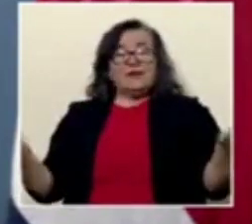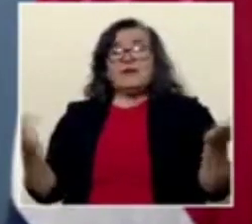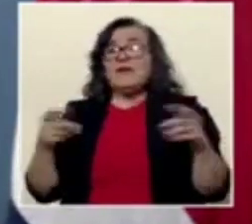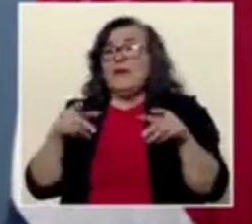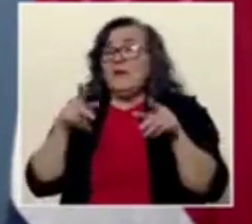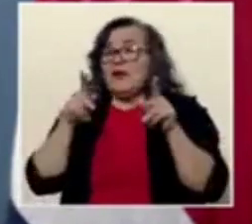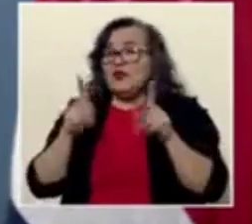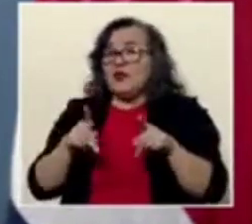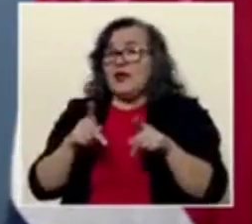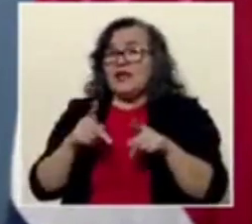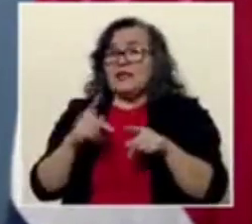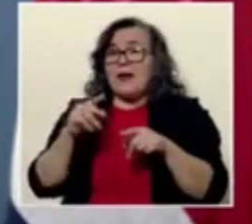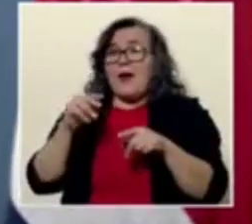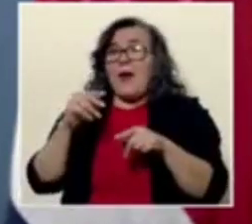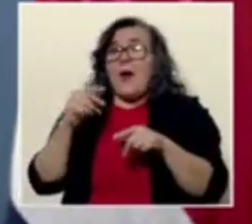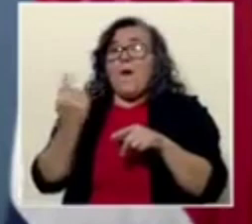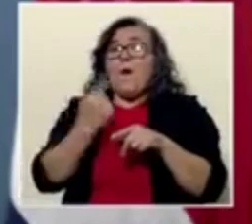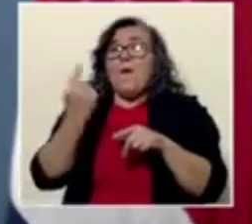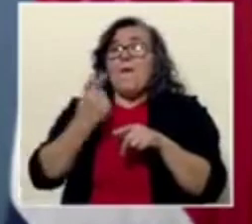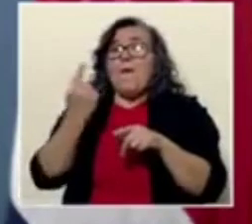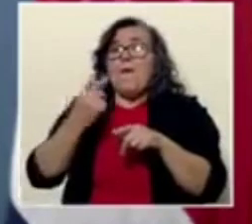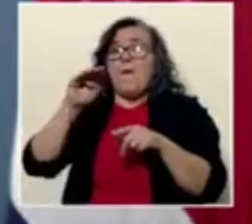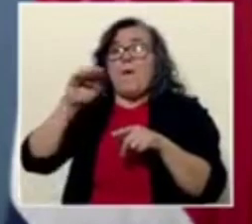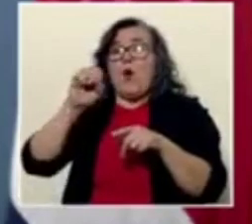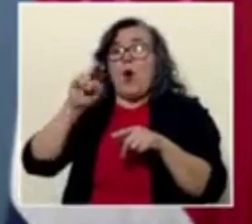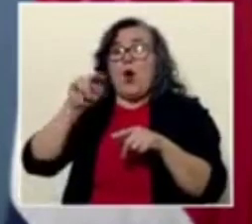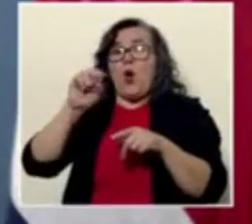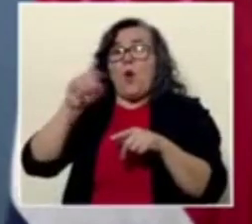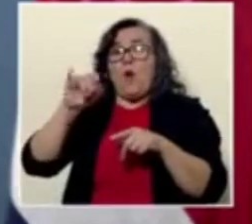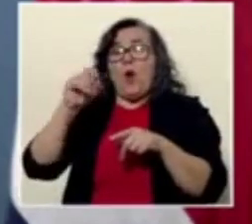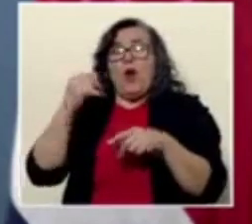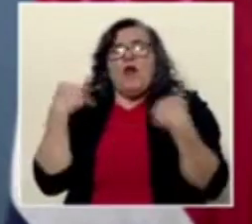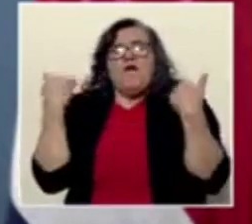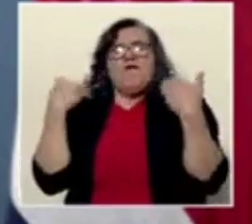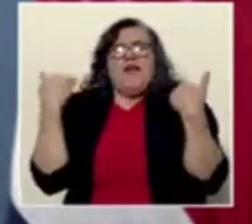tenían el monopolio hasta ahora, estaban felices.